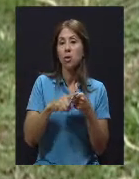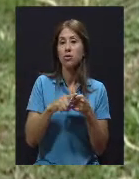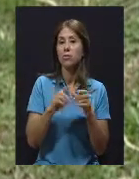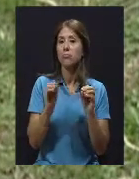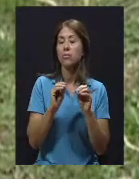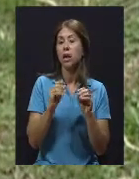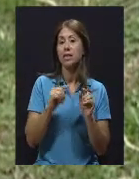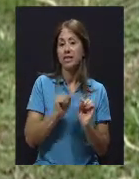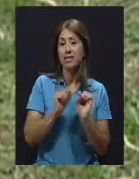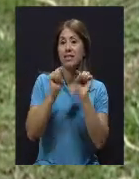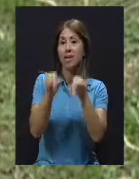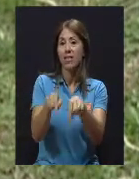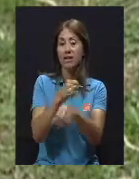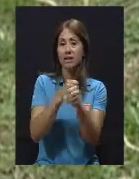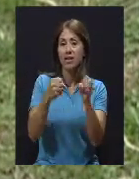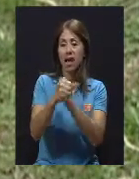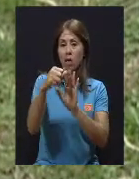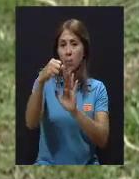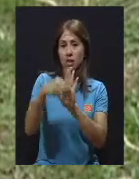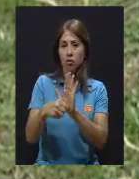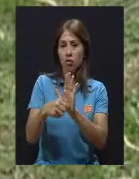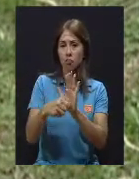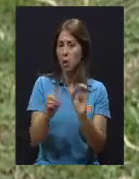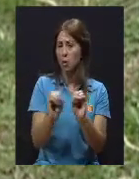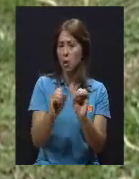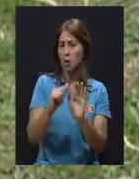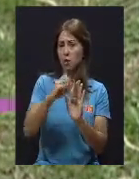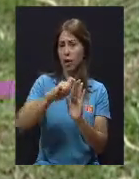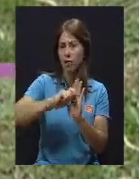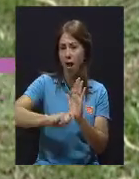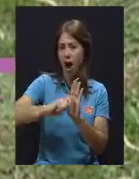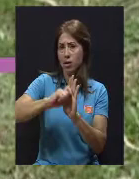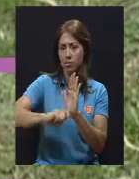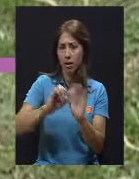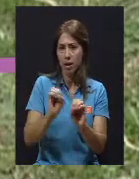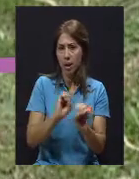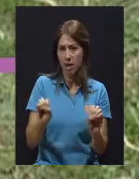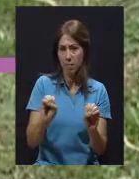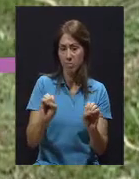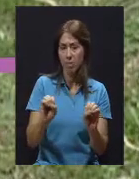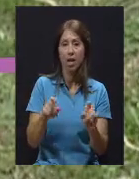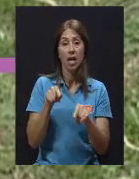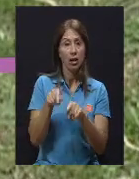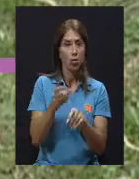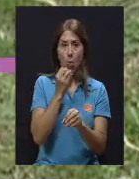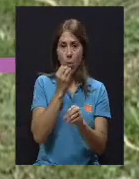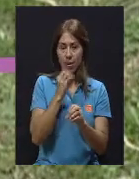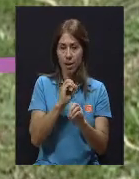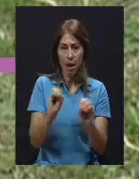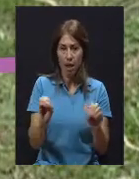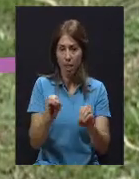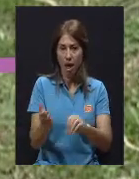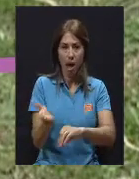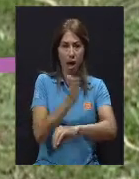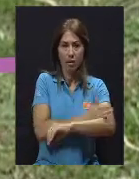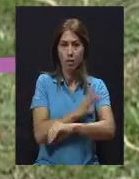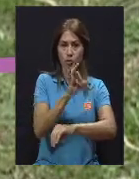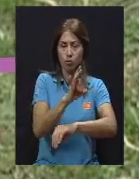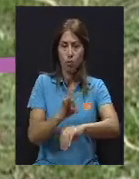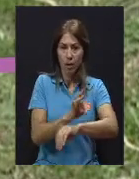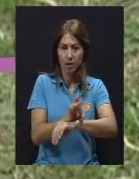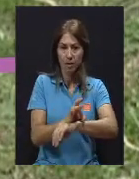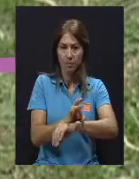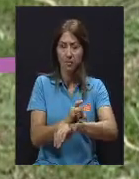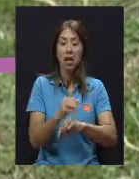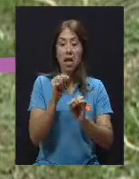deja el ayuno previo ocho horas antes de la cirugía, el día antes a partir de las ocho de la noche. Es llevado a sala de operaciones, en